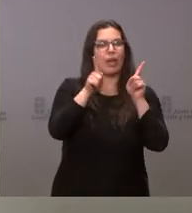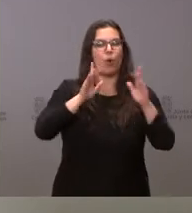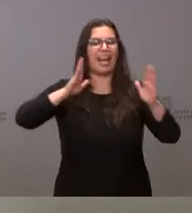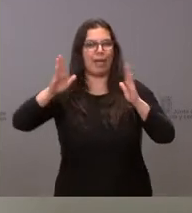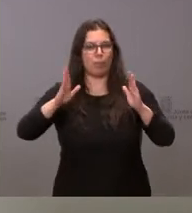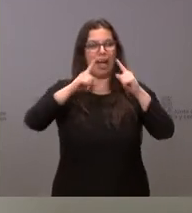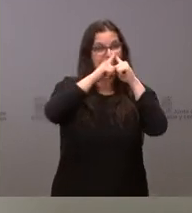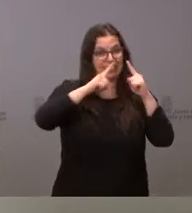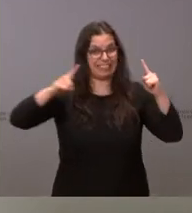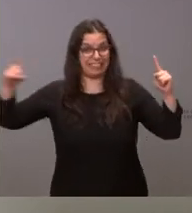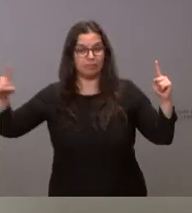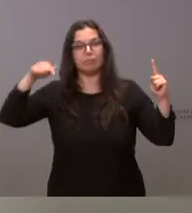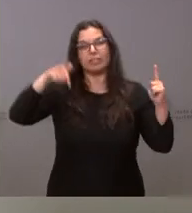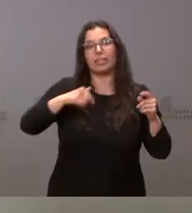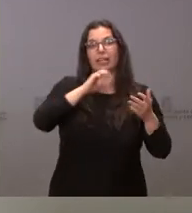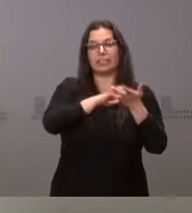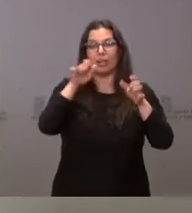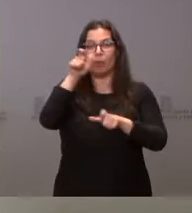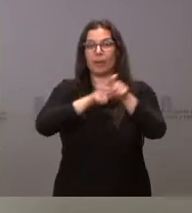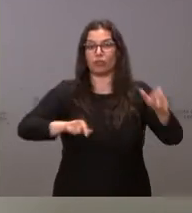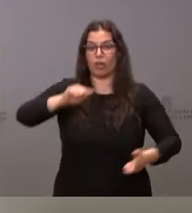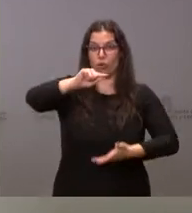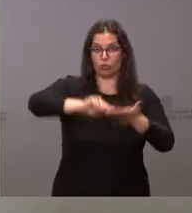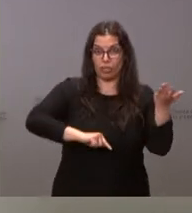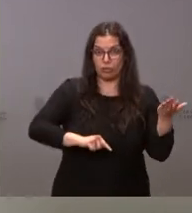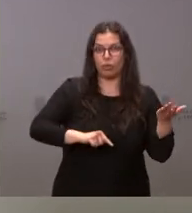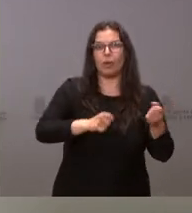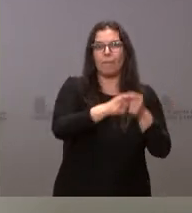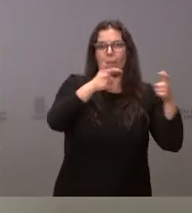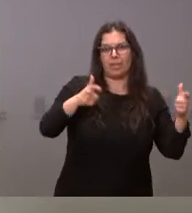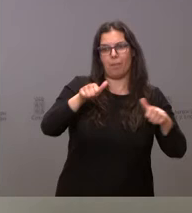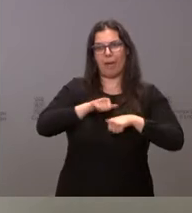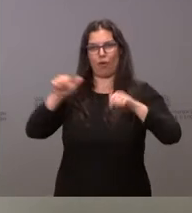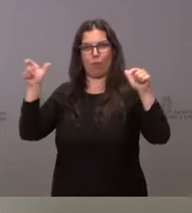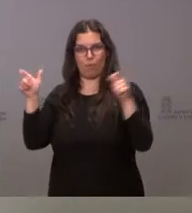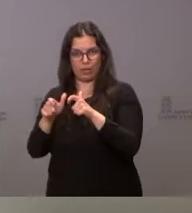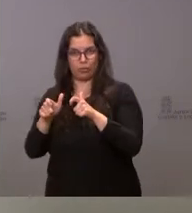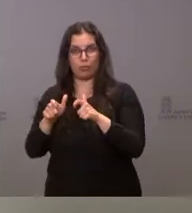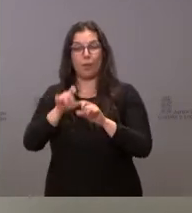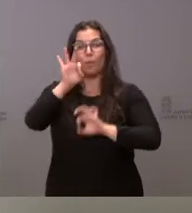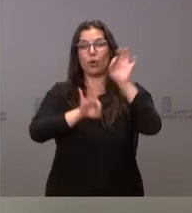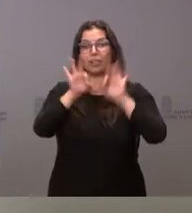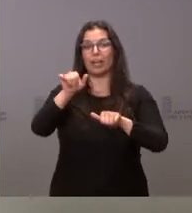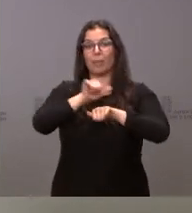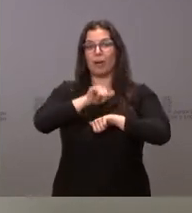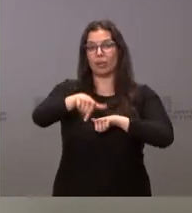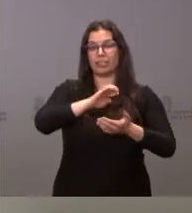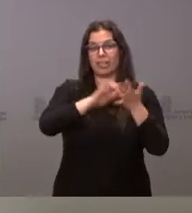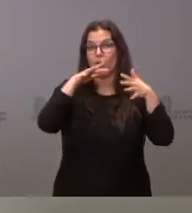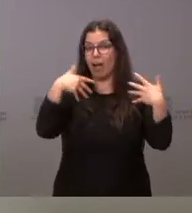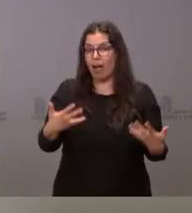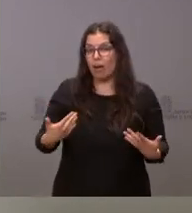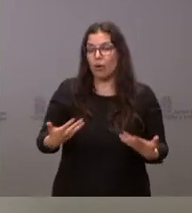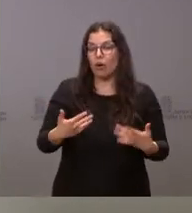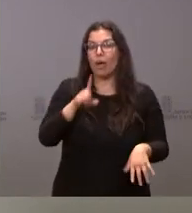León ha aumentado el número de activos, el número de ocupados y ha bajado el paro. La tasa de paro en Castilla y León se sitúa actualmente